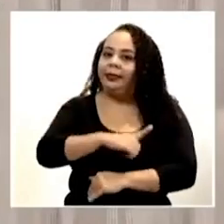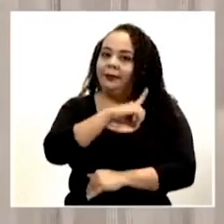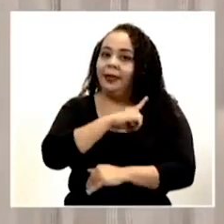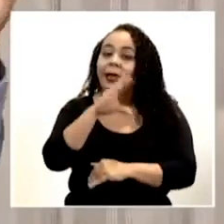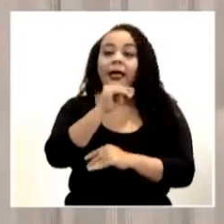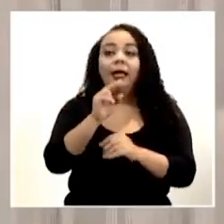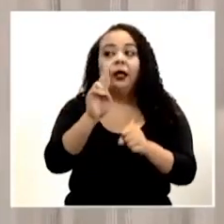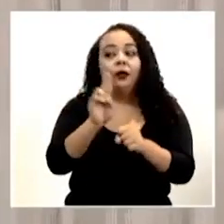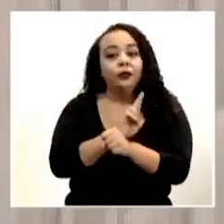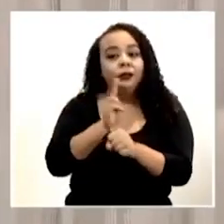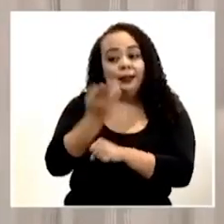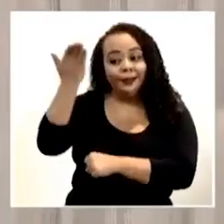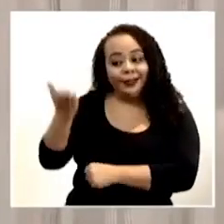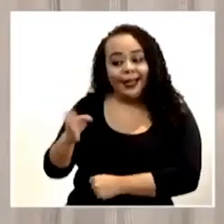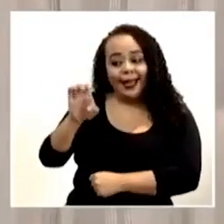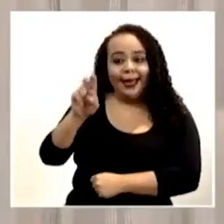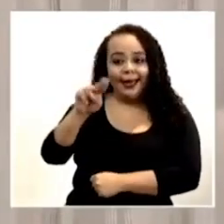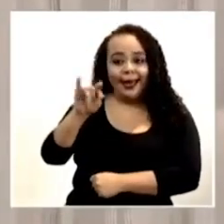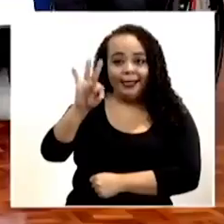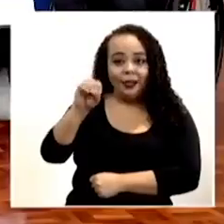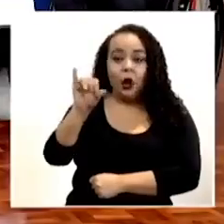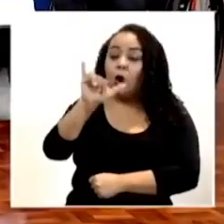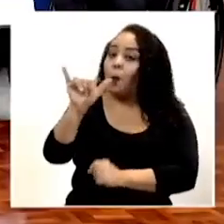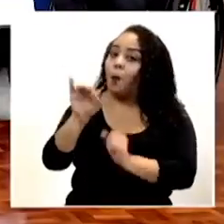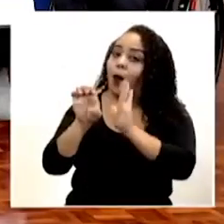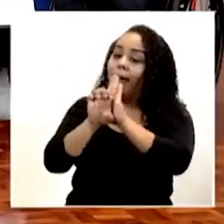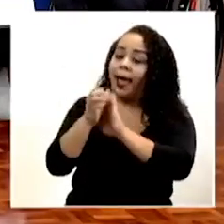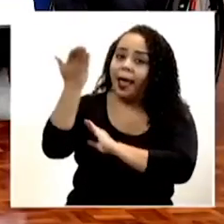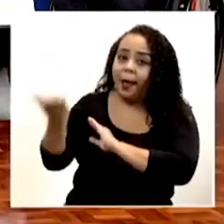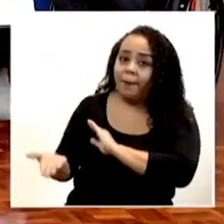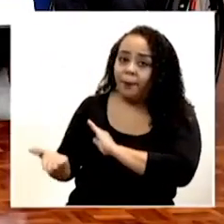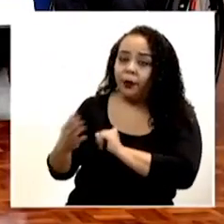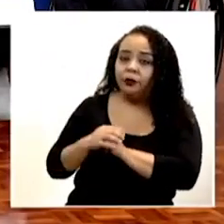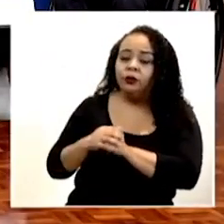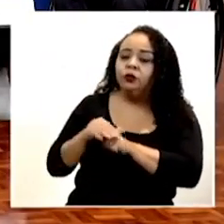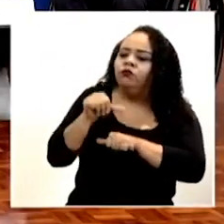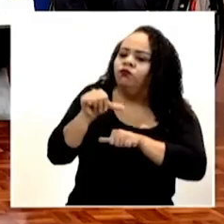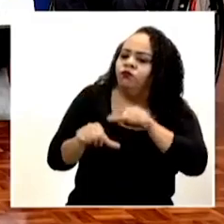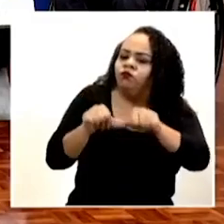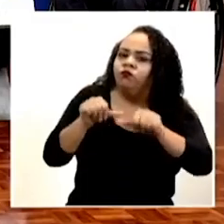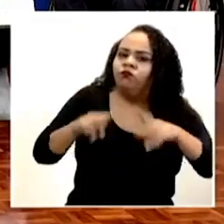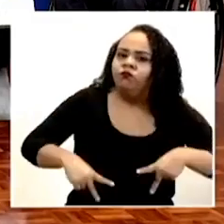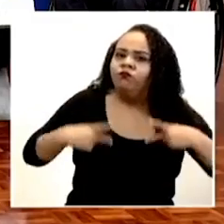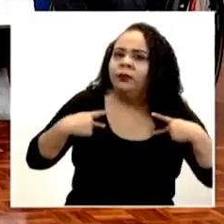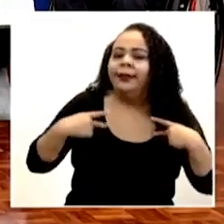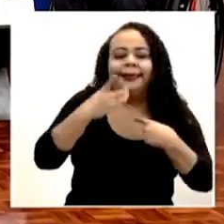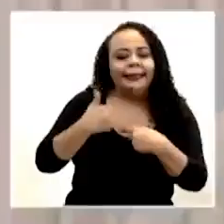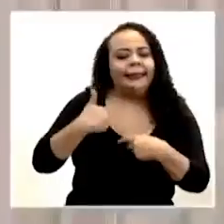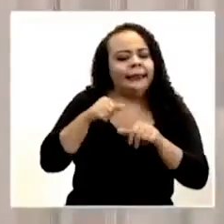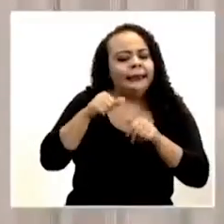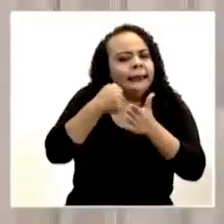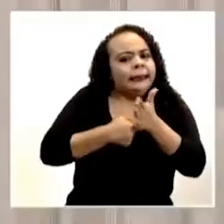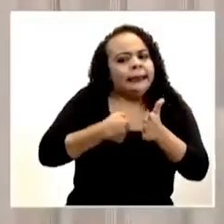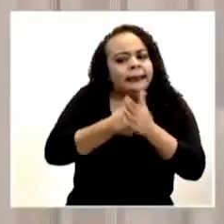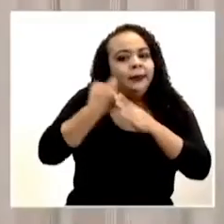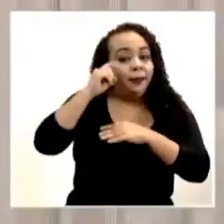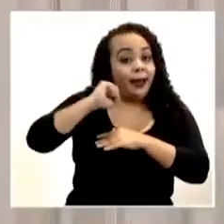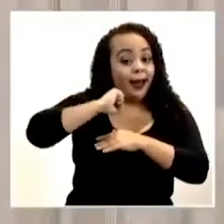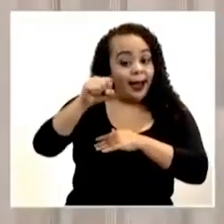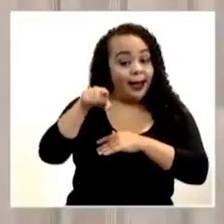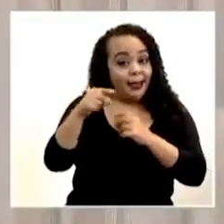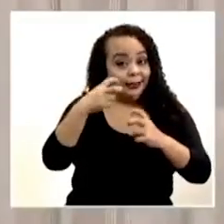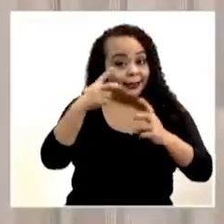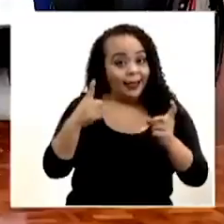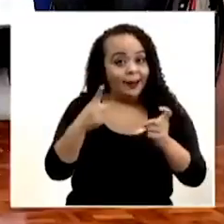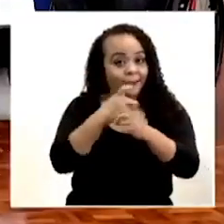usemos a don Ernesto como ejemplo de lo que es superarse en la vida y tener esa tenacidad para ganarle esta crisis.